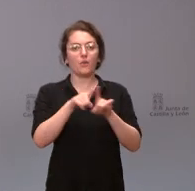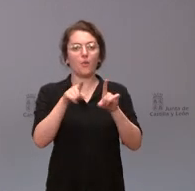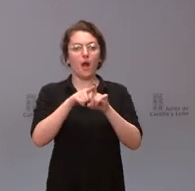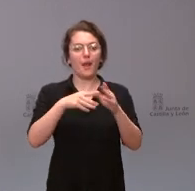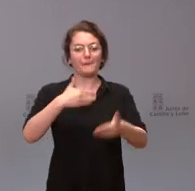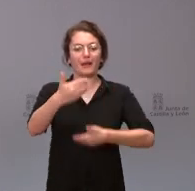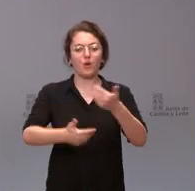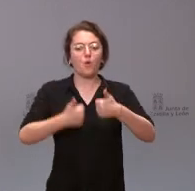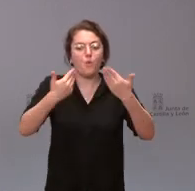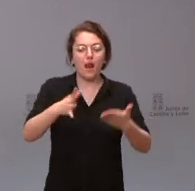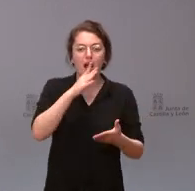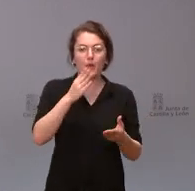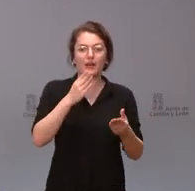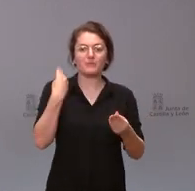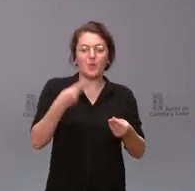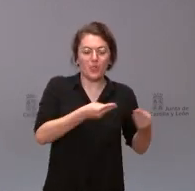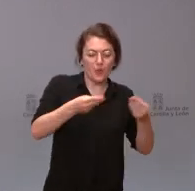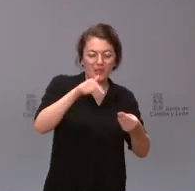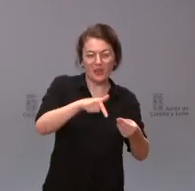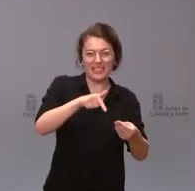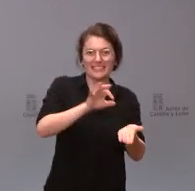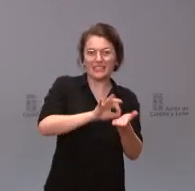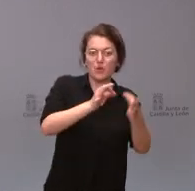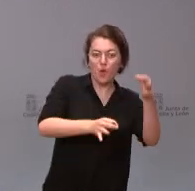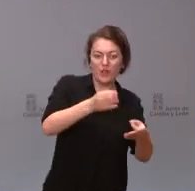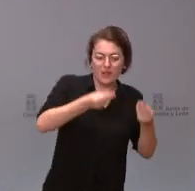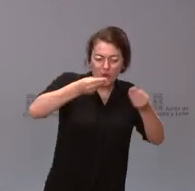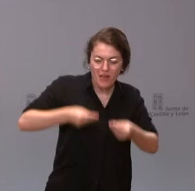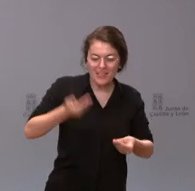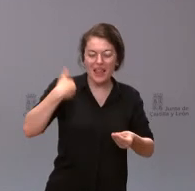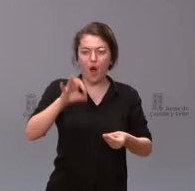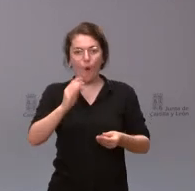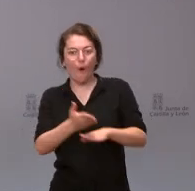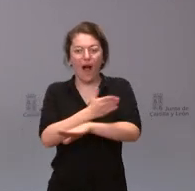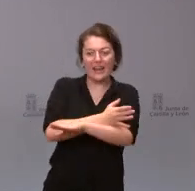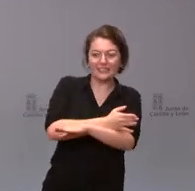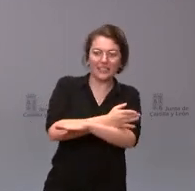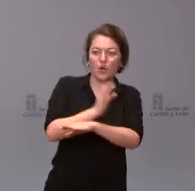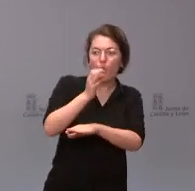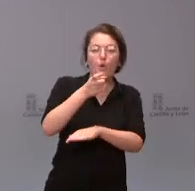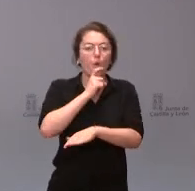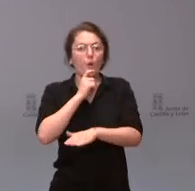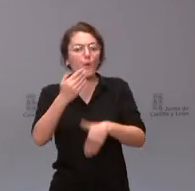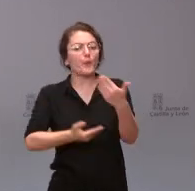con el texto si están en un paso previo a los servicios jurídicos no sé en qué punto están esos trabajos